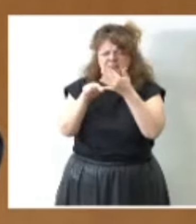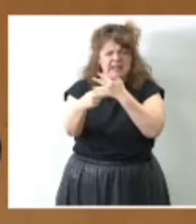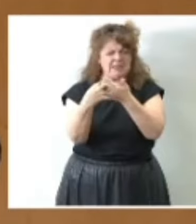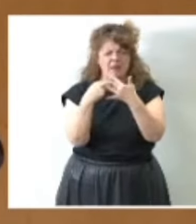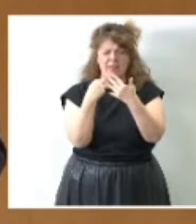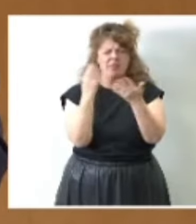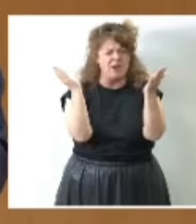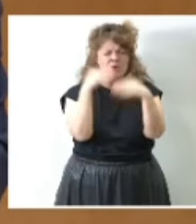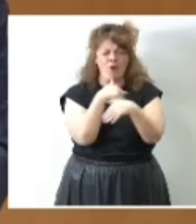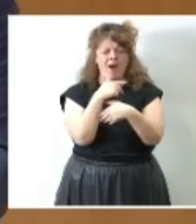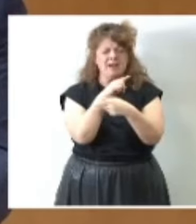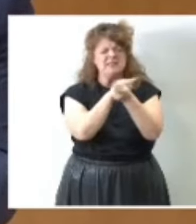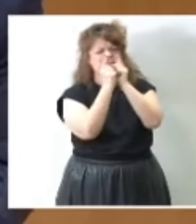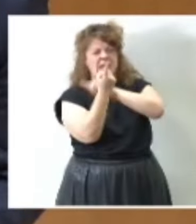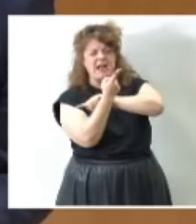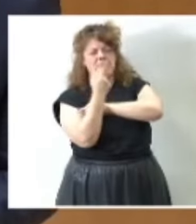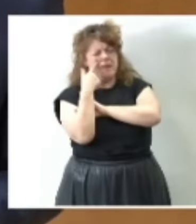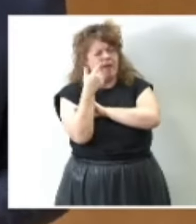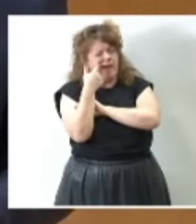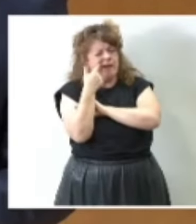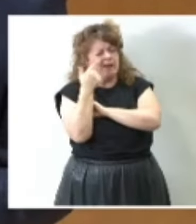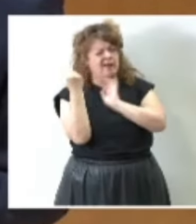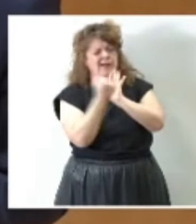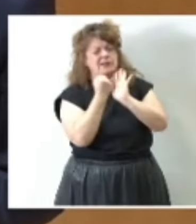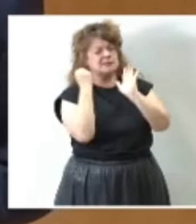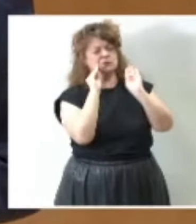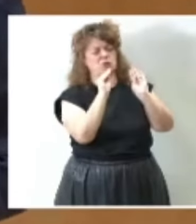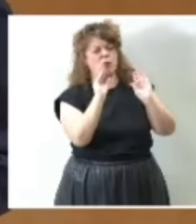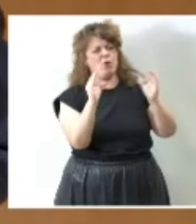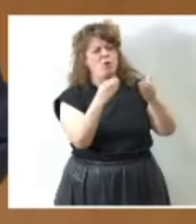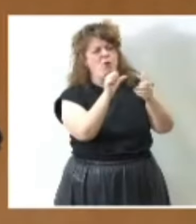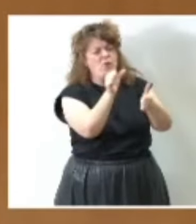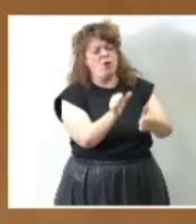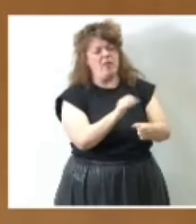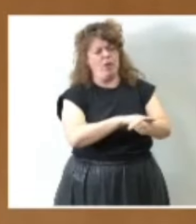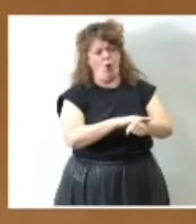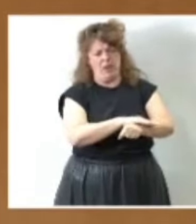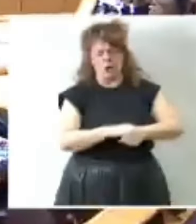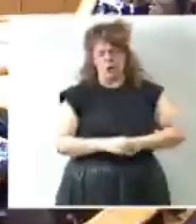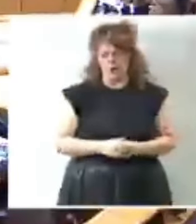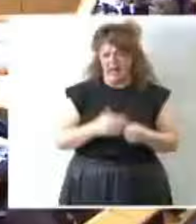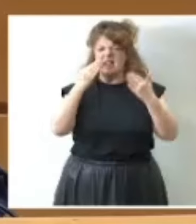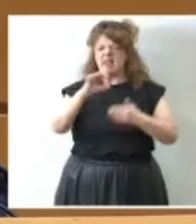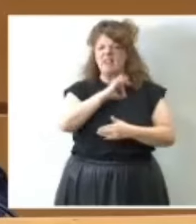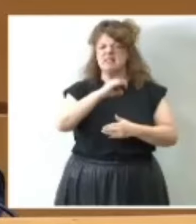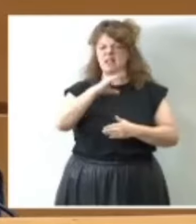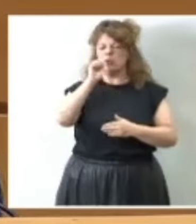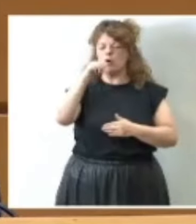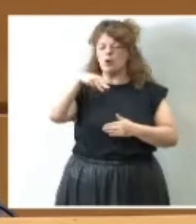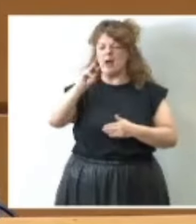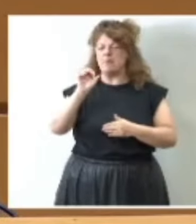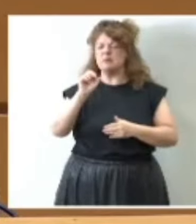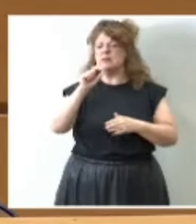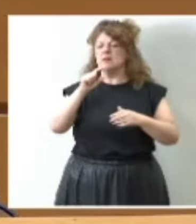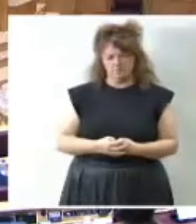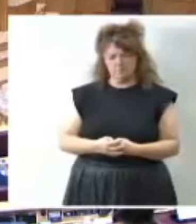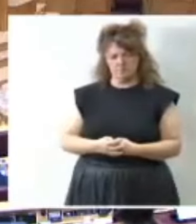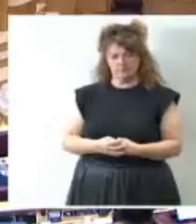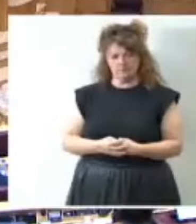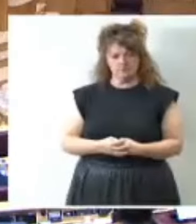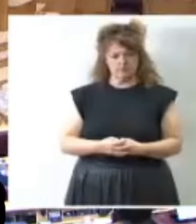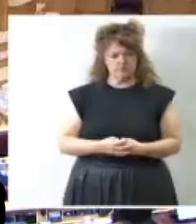no se conviertan en las verdaderas señas de identidad de su forma de gobernar muchas gracias Deportes Inmobilidad Sostenible